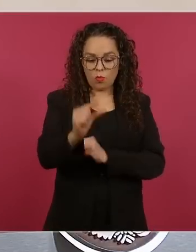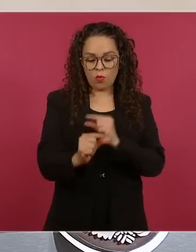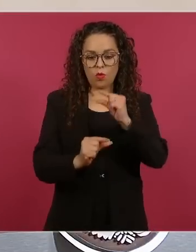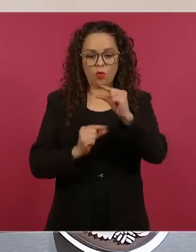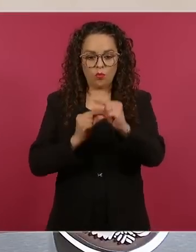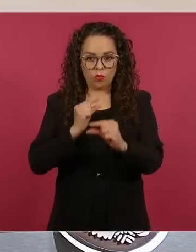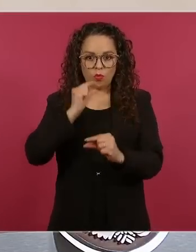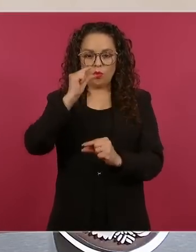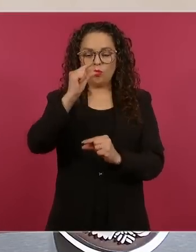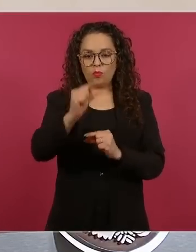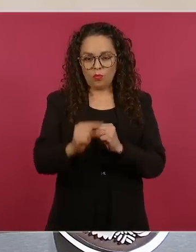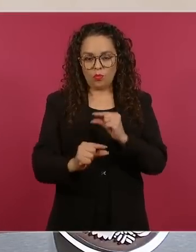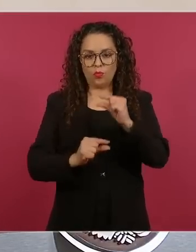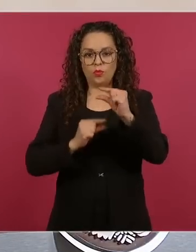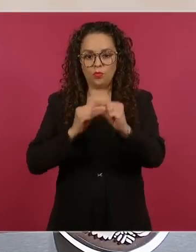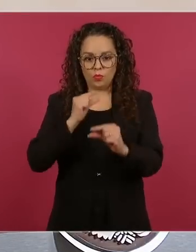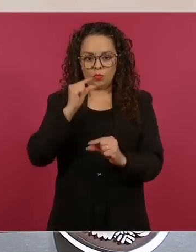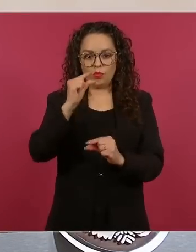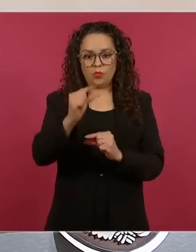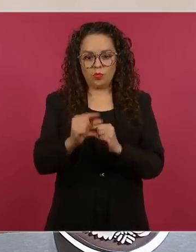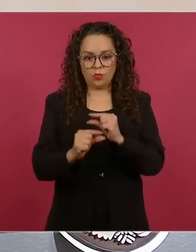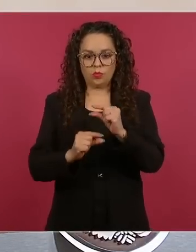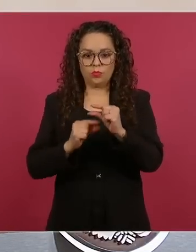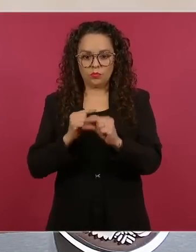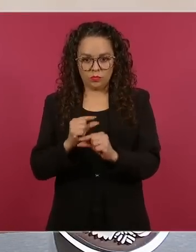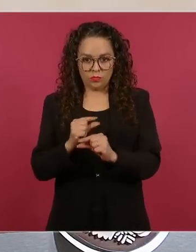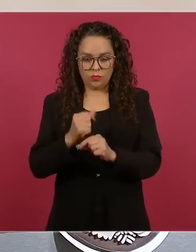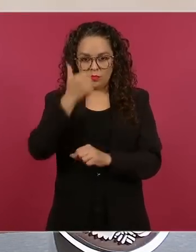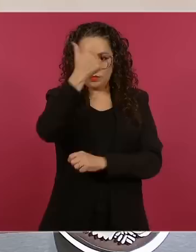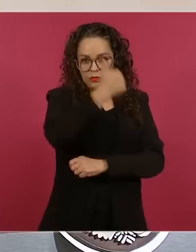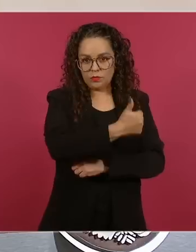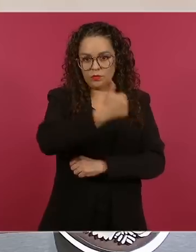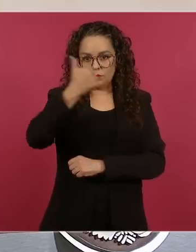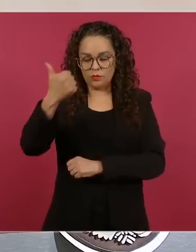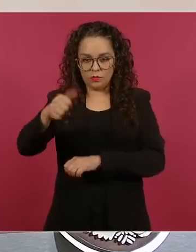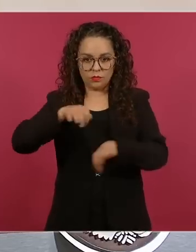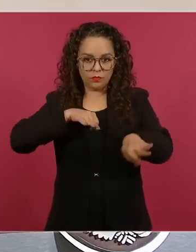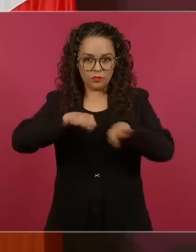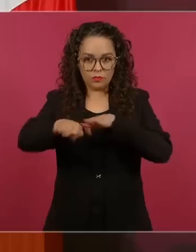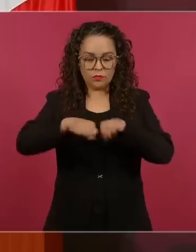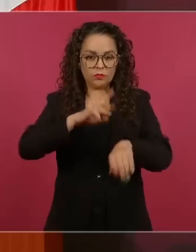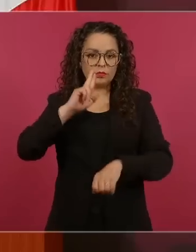sobre sus dos funciones básicas.